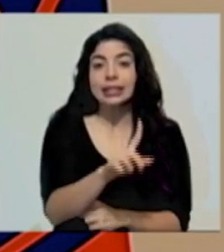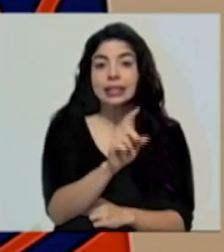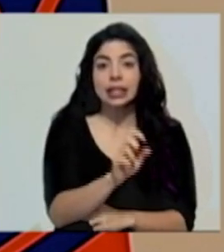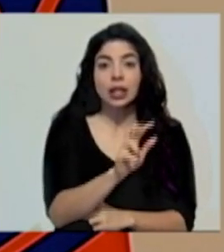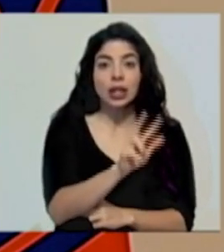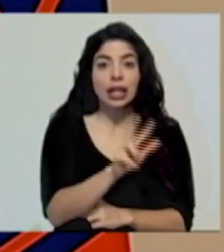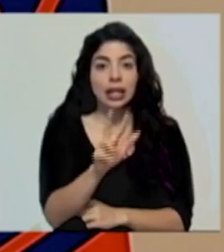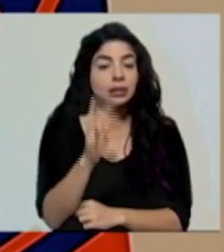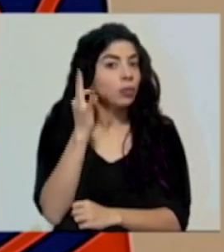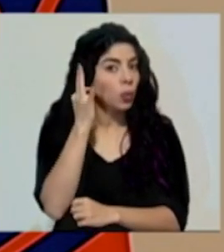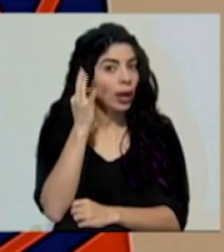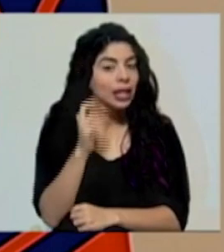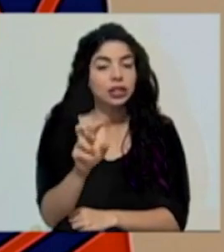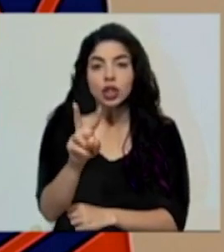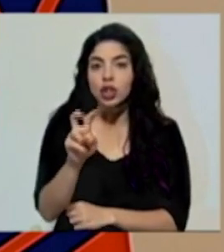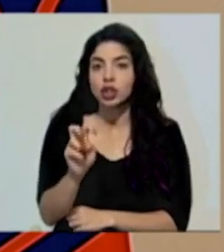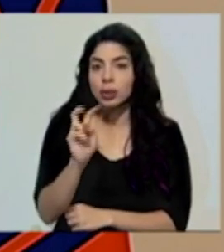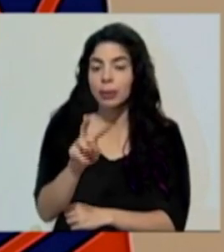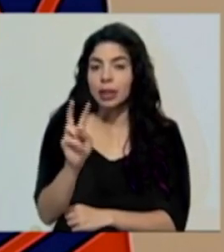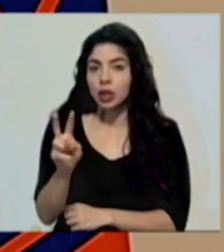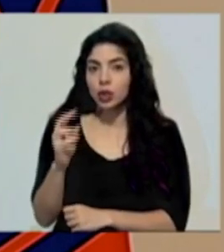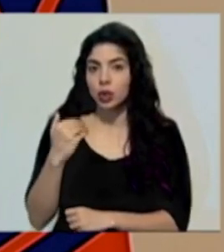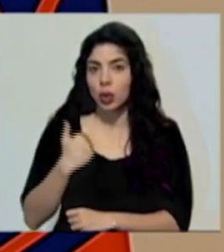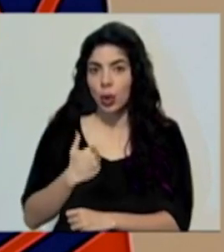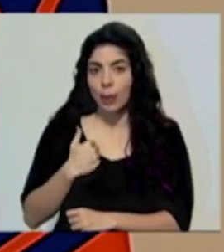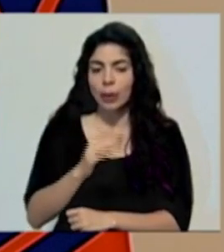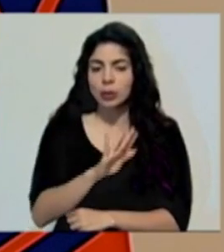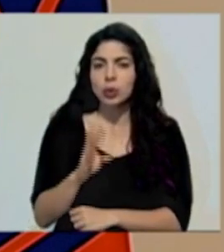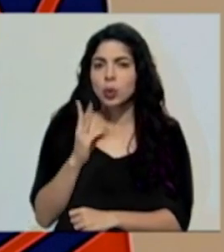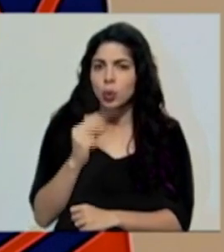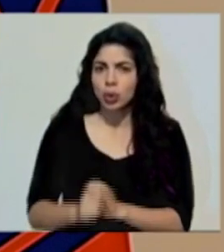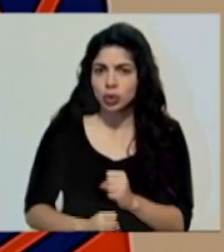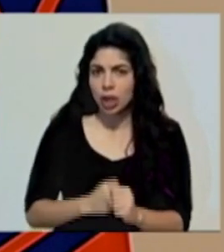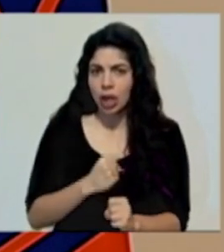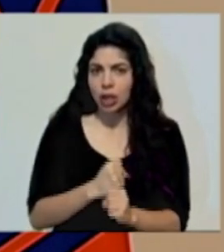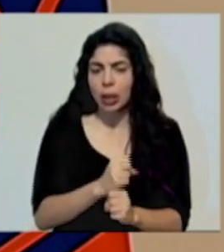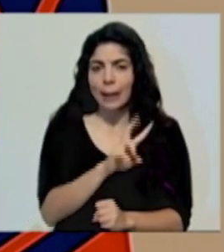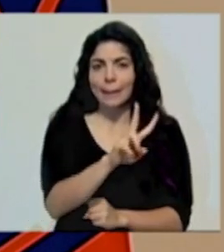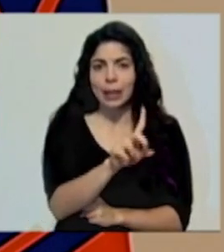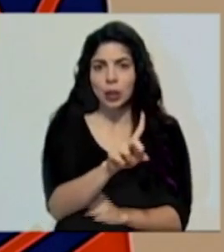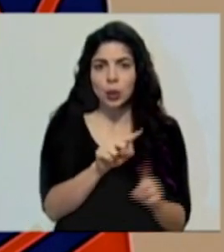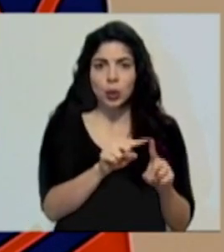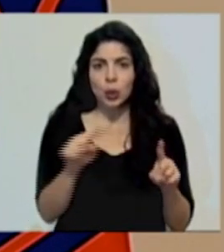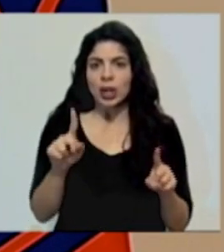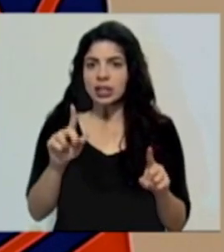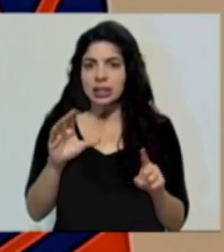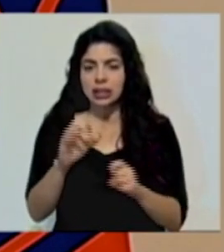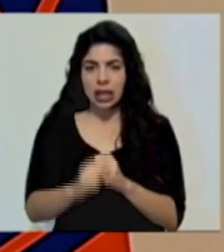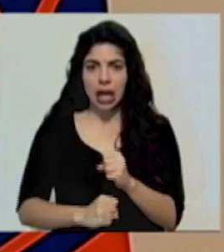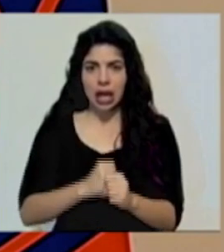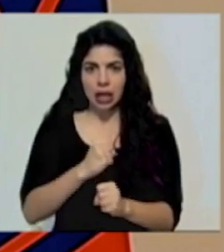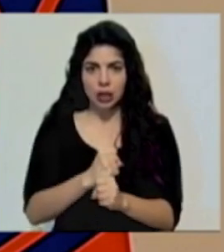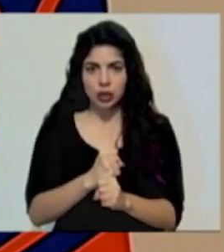133 mujeres y 222 hombres, con un rango de edad de 21 a 100 años.